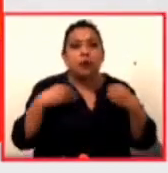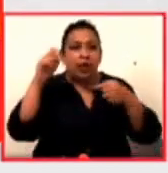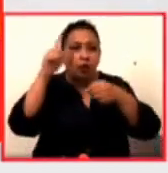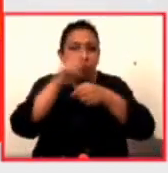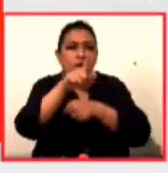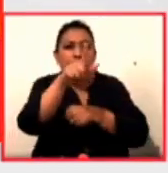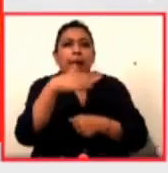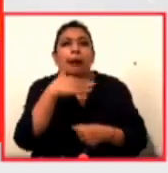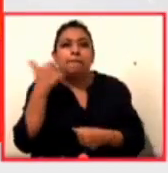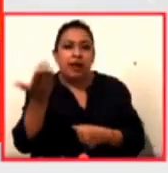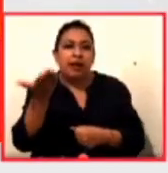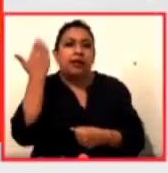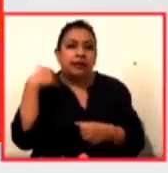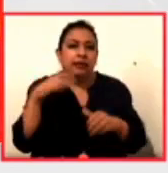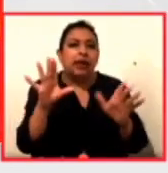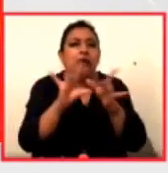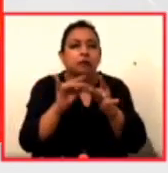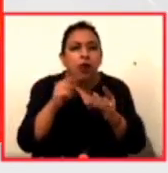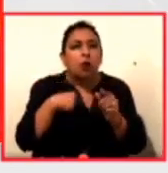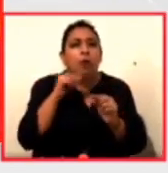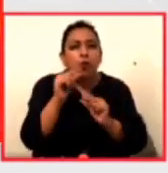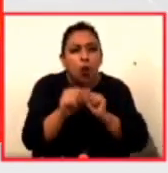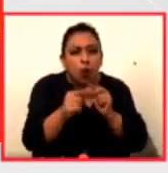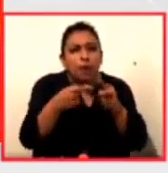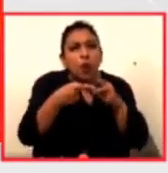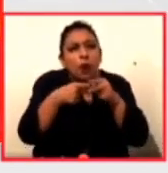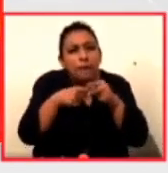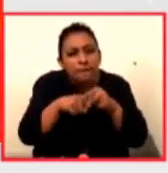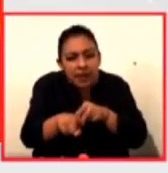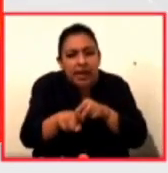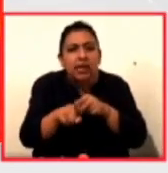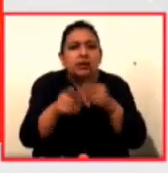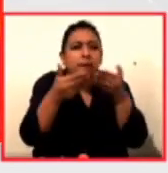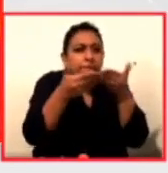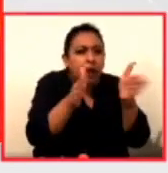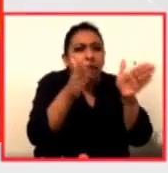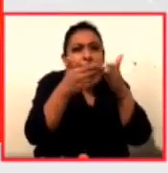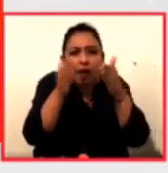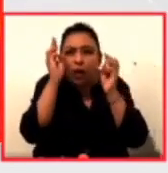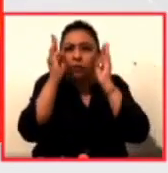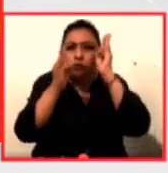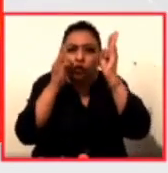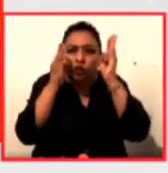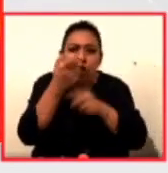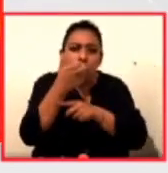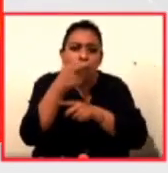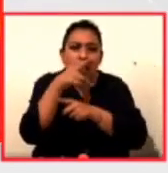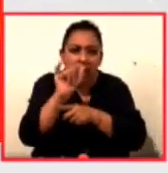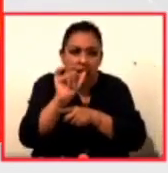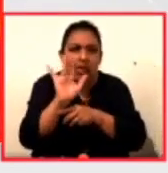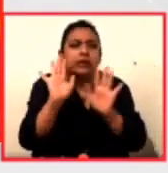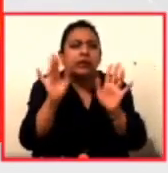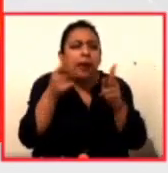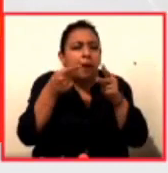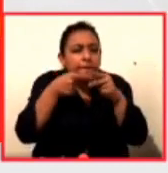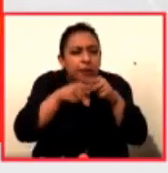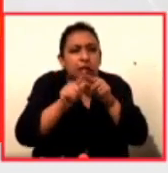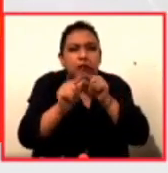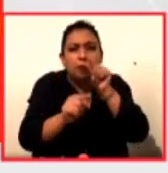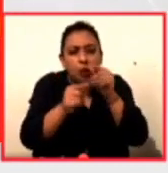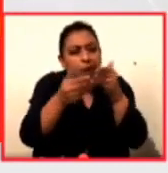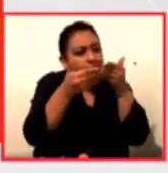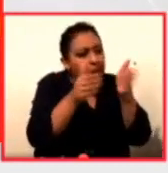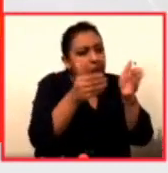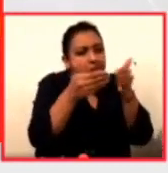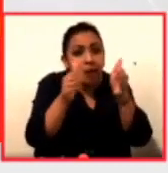lo hemos comentado, ya empezó lentamente a funcionar. Museos, galerías, espacios culturales ya han abierto sus puertas al público. No obstante,